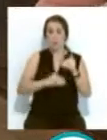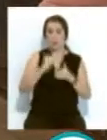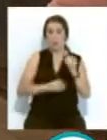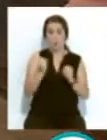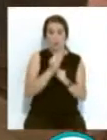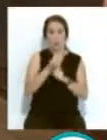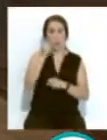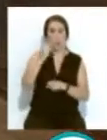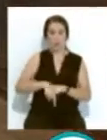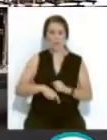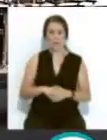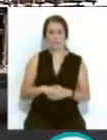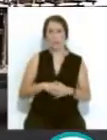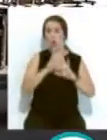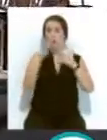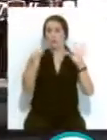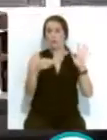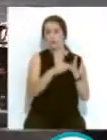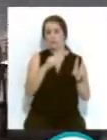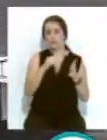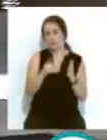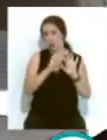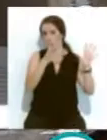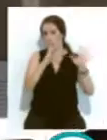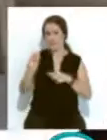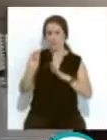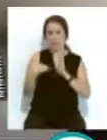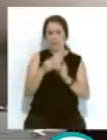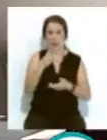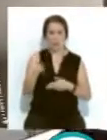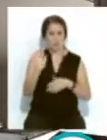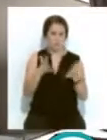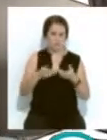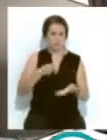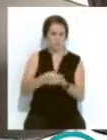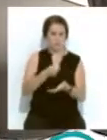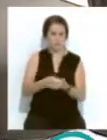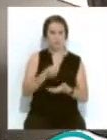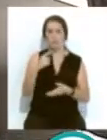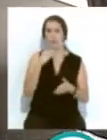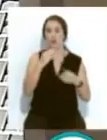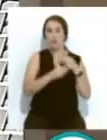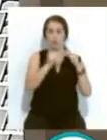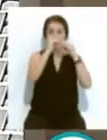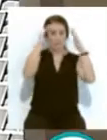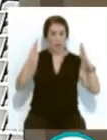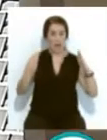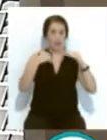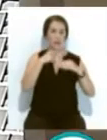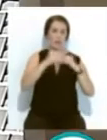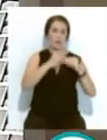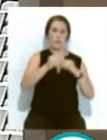trabajos es de un mes y la inversión asciende a 80.000 euros. La intervención está consistiendo en la colocación de paneles de